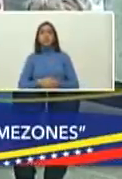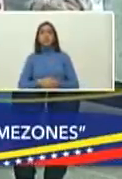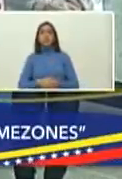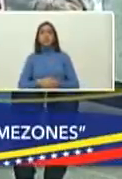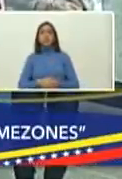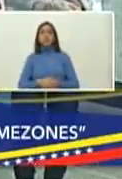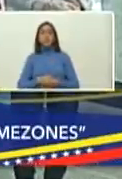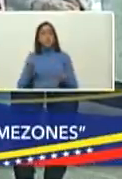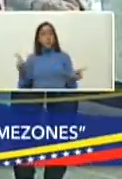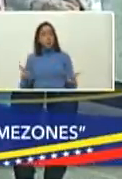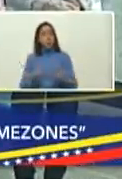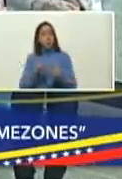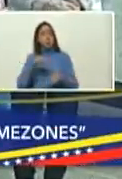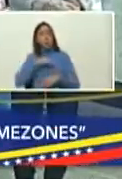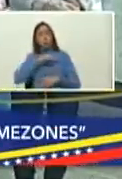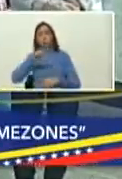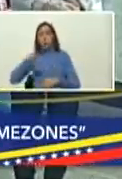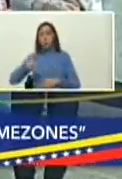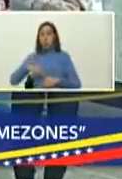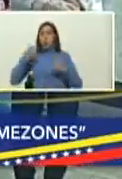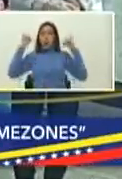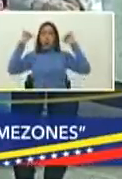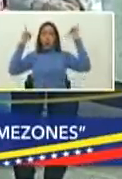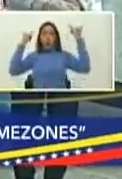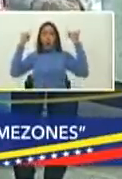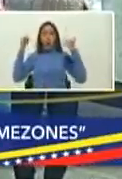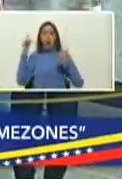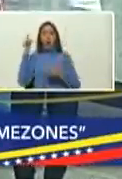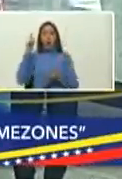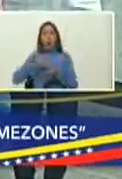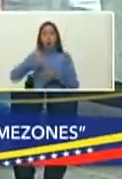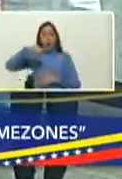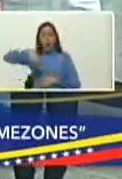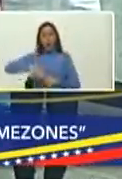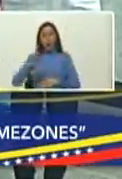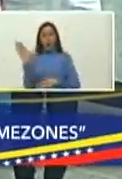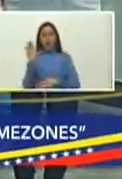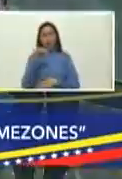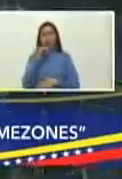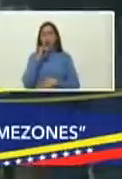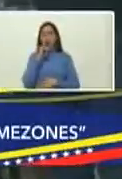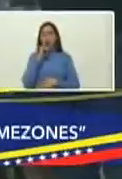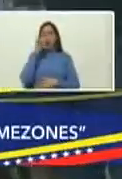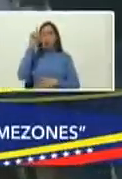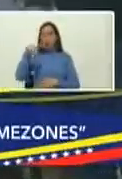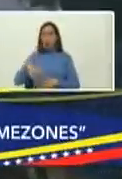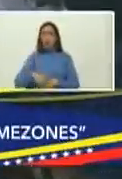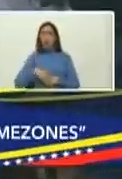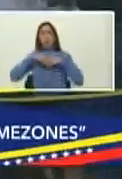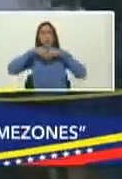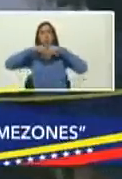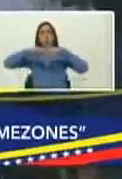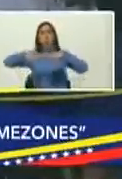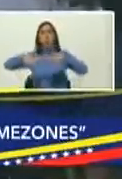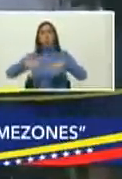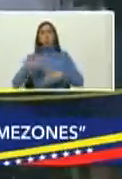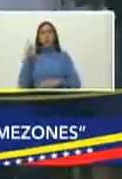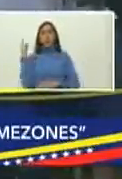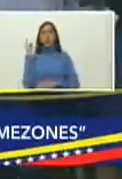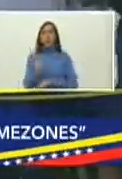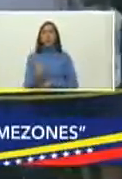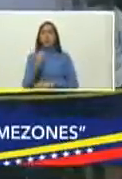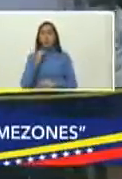mi presidente nosotros la celebramos aquí en Caracas y anunciamos pues nuestro despliegue para cumplir